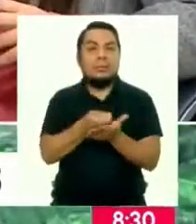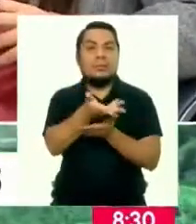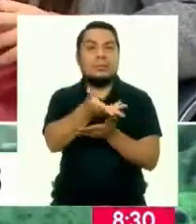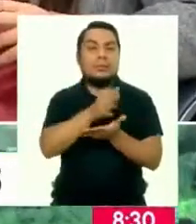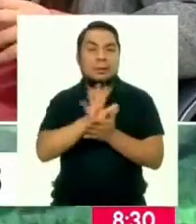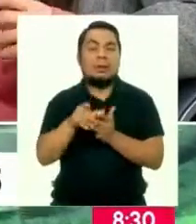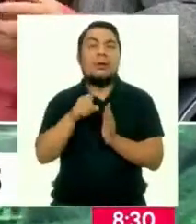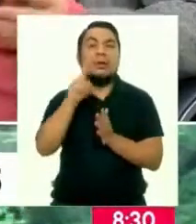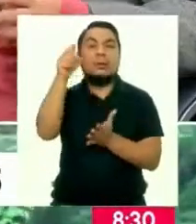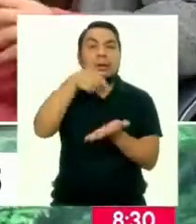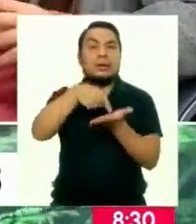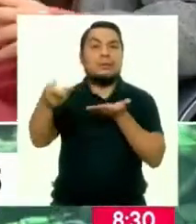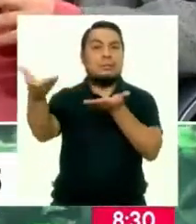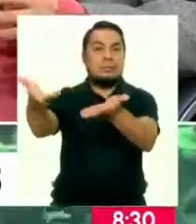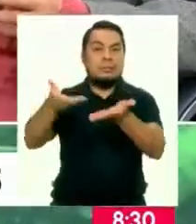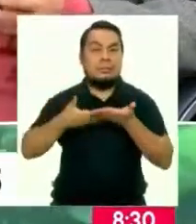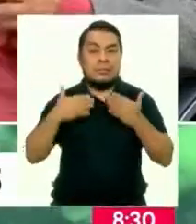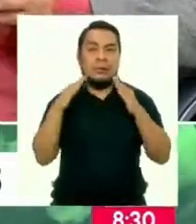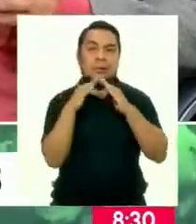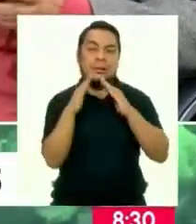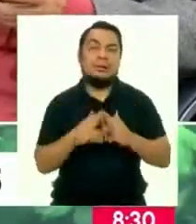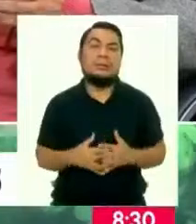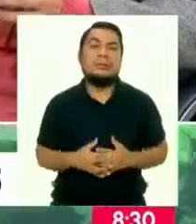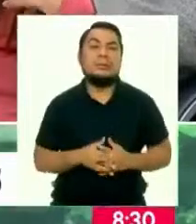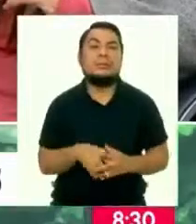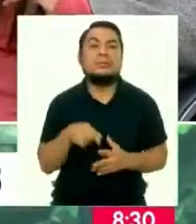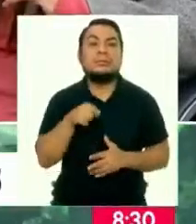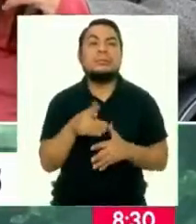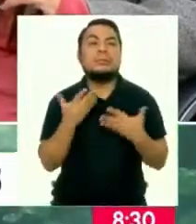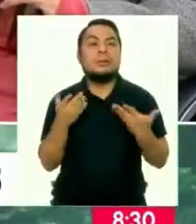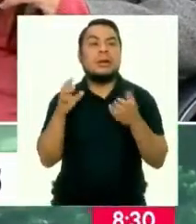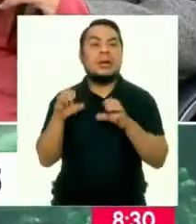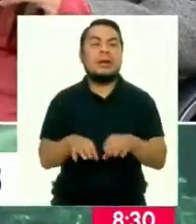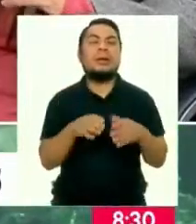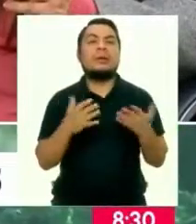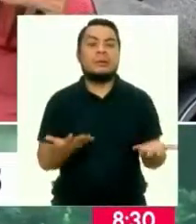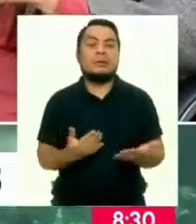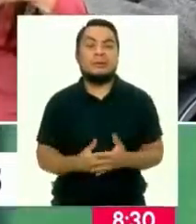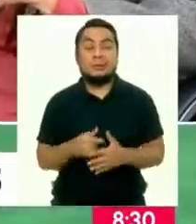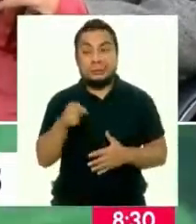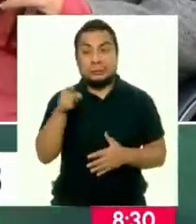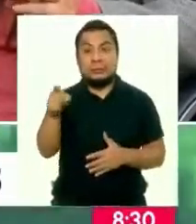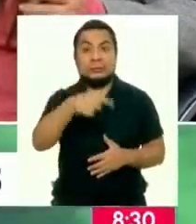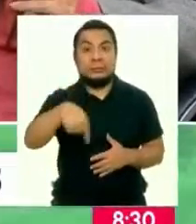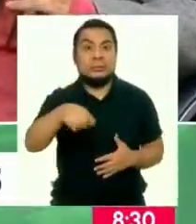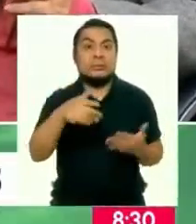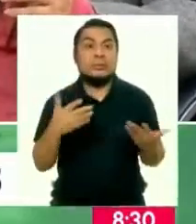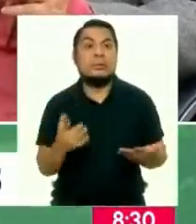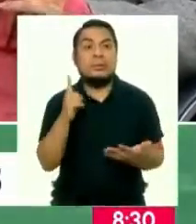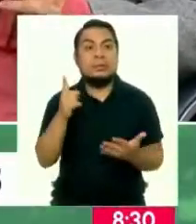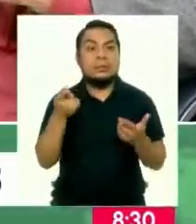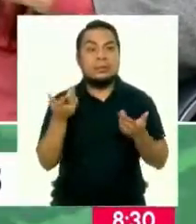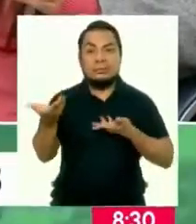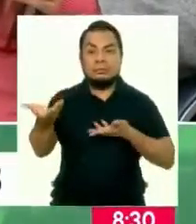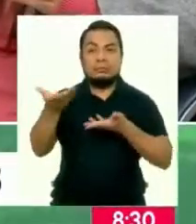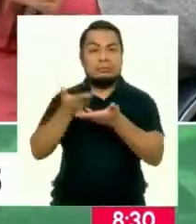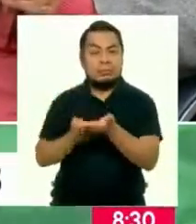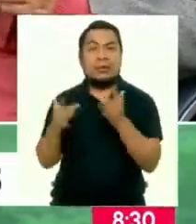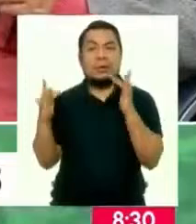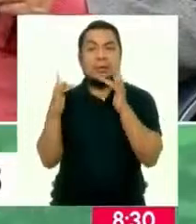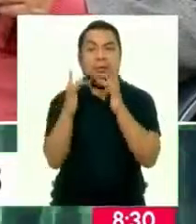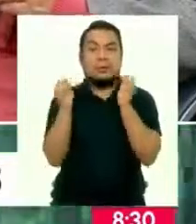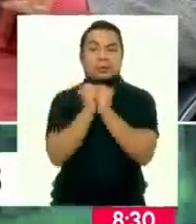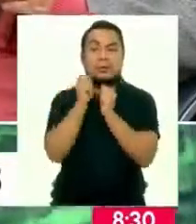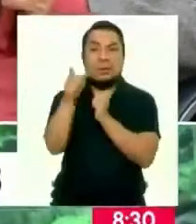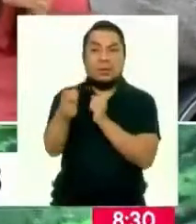transcurso de una semana a la casa. Entonces, con ello lo que estamos haciendo es que un intercambio, una conexión